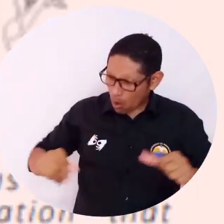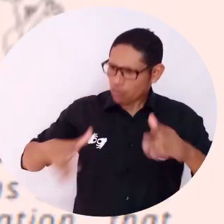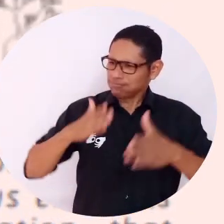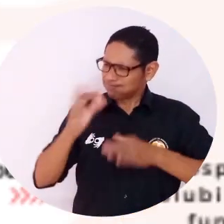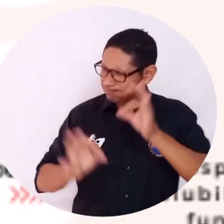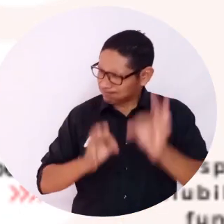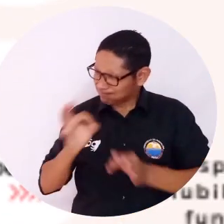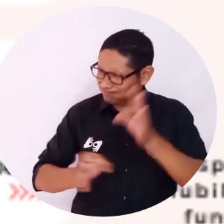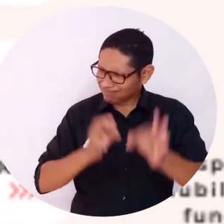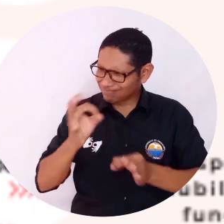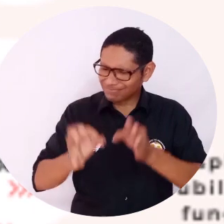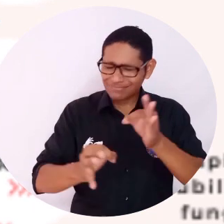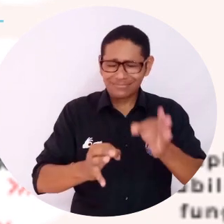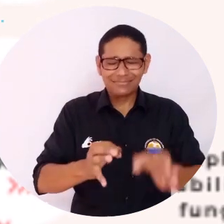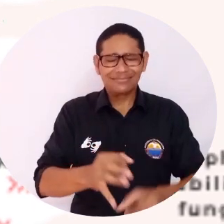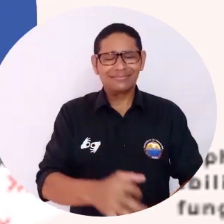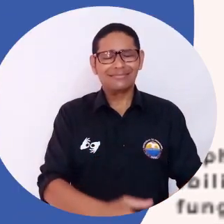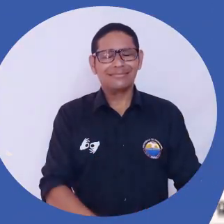futuro sostenible del planeta.